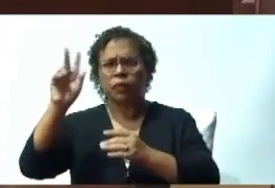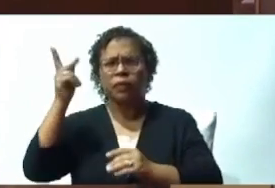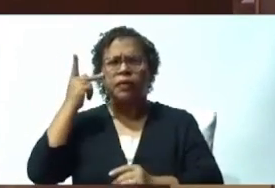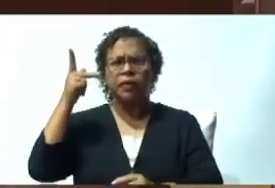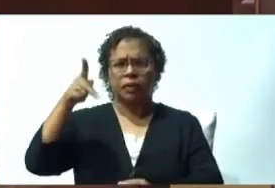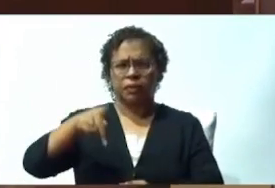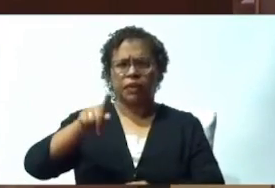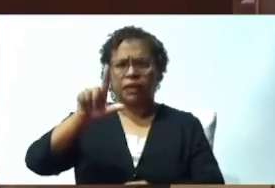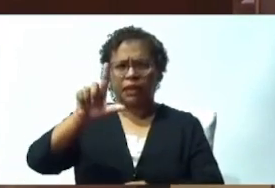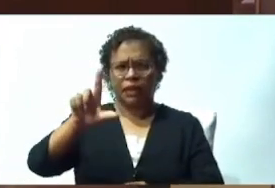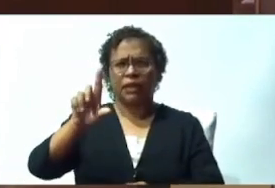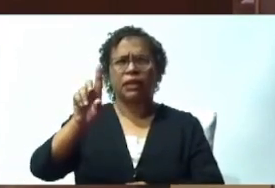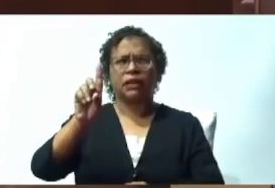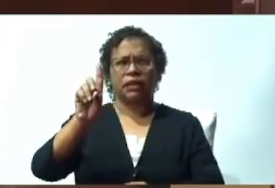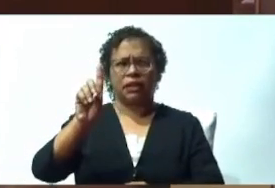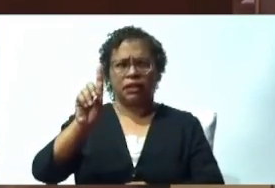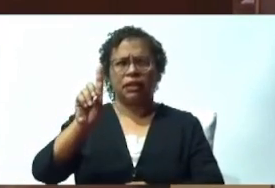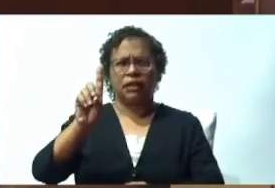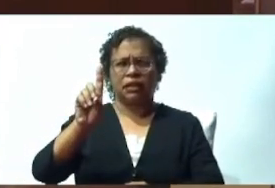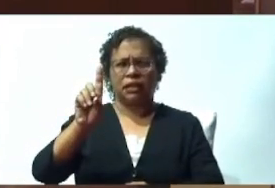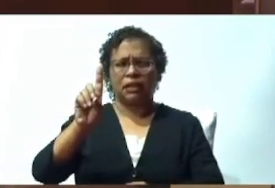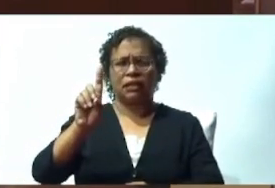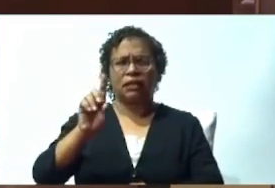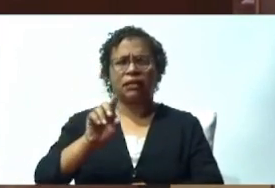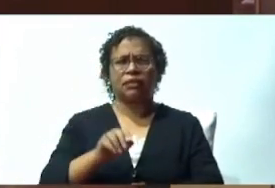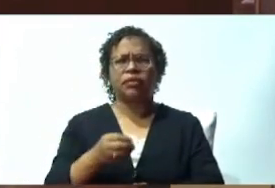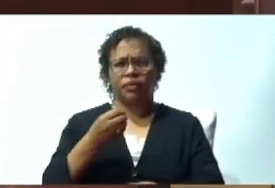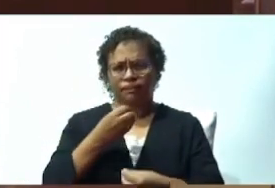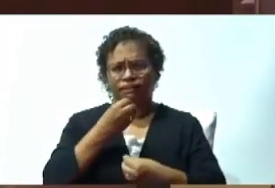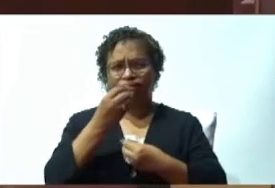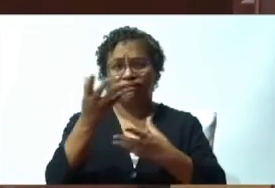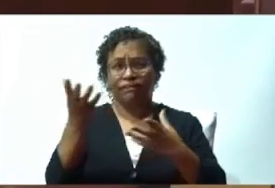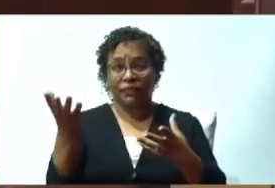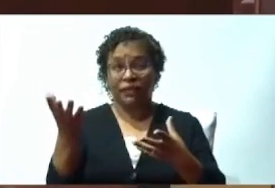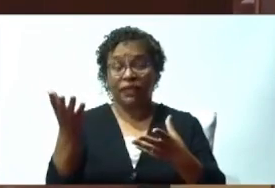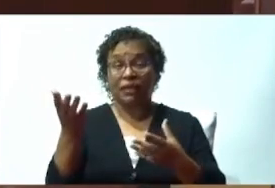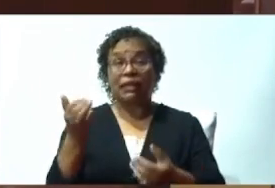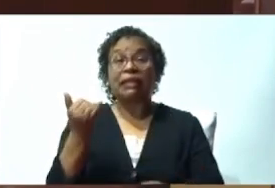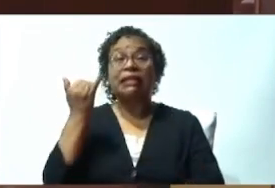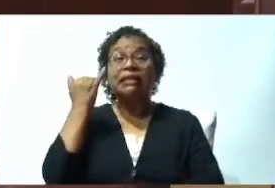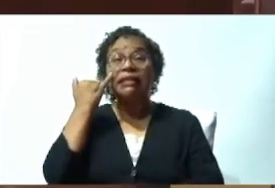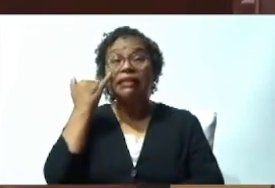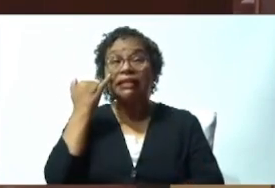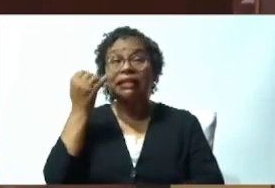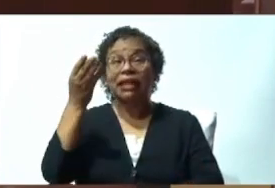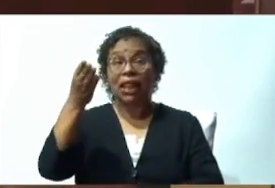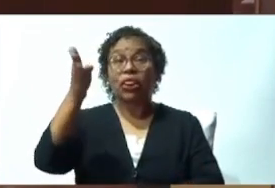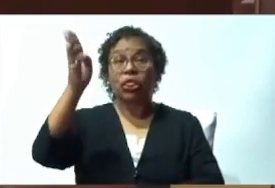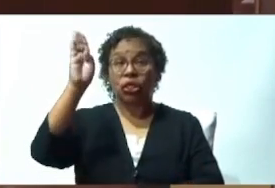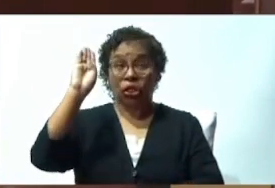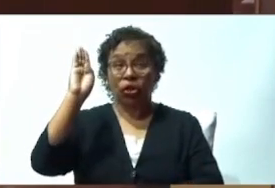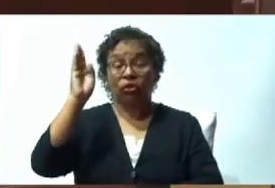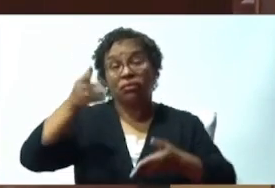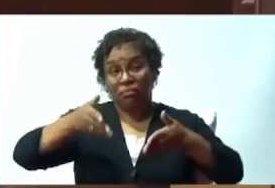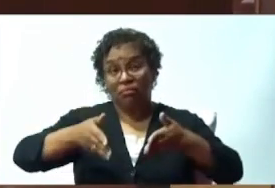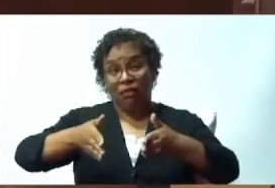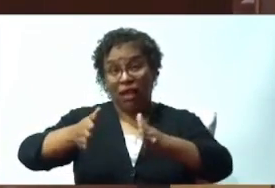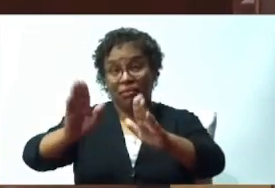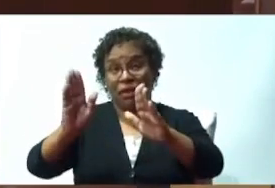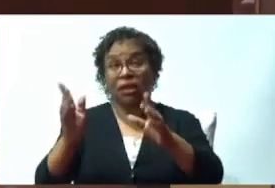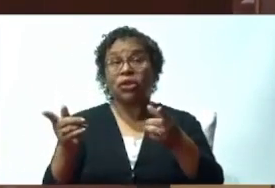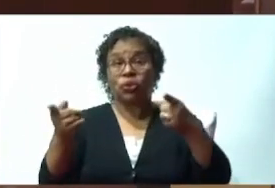que Dios no le da carga a sus hijos, que ellos no puedan soportar.